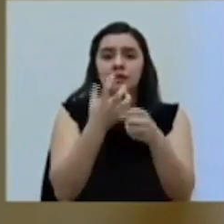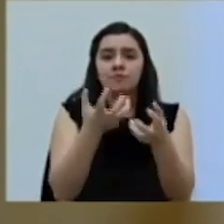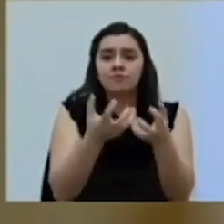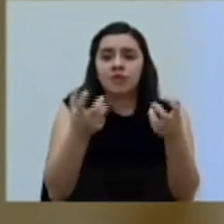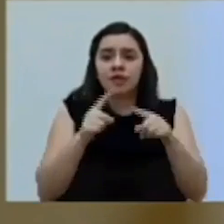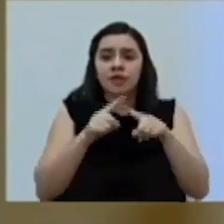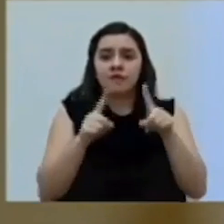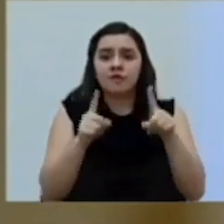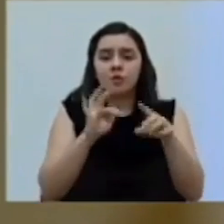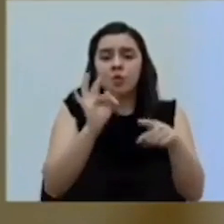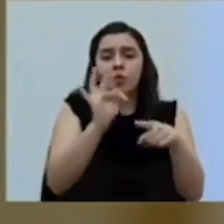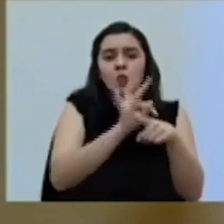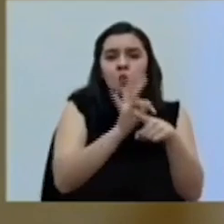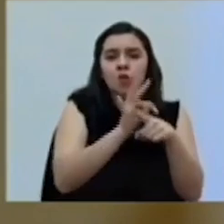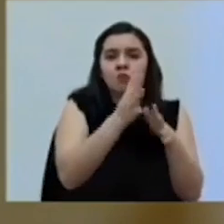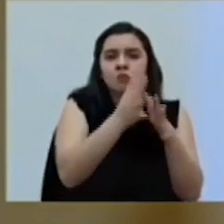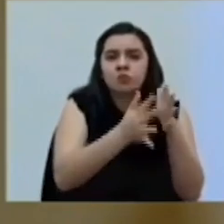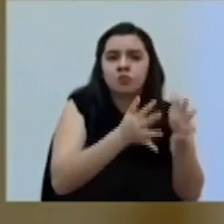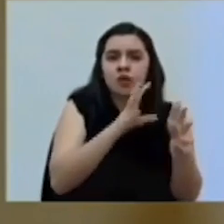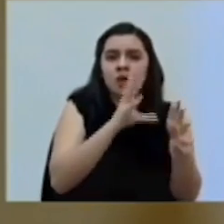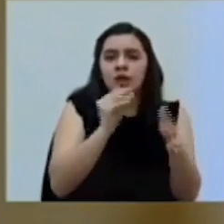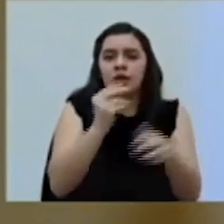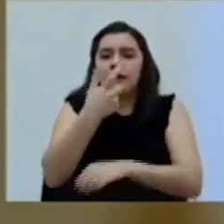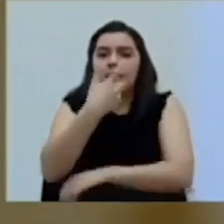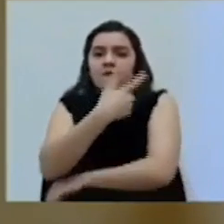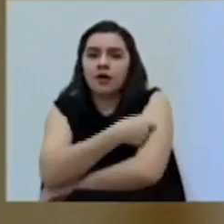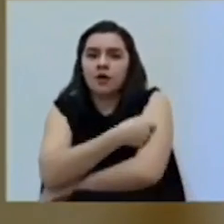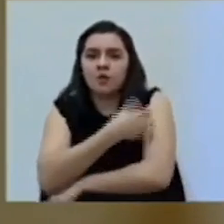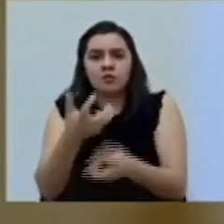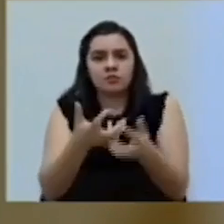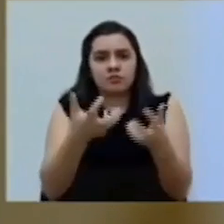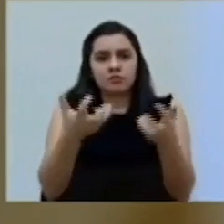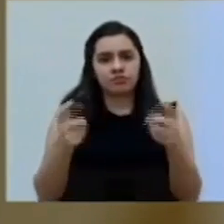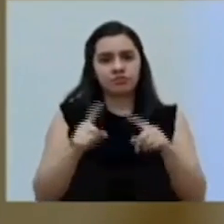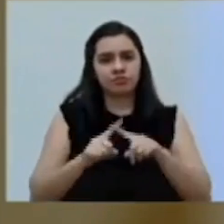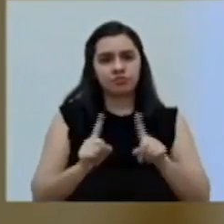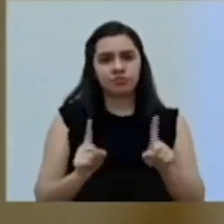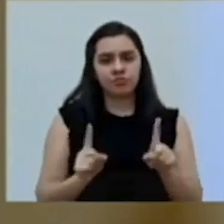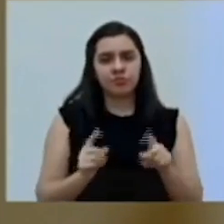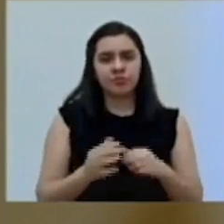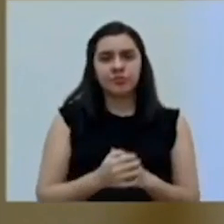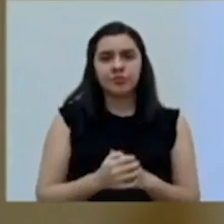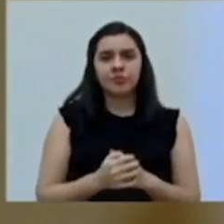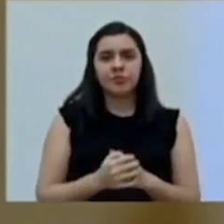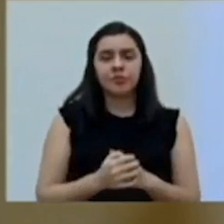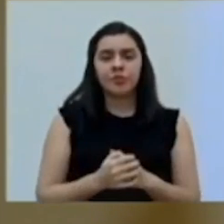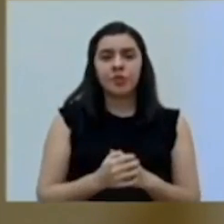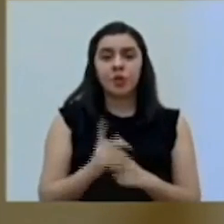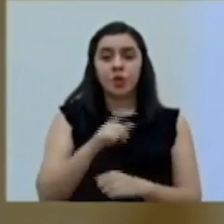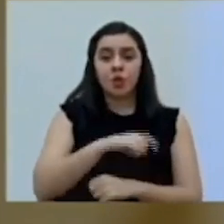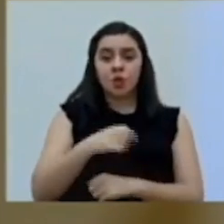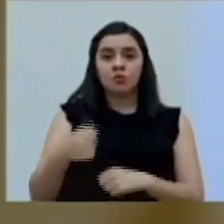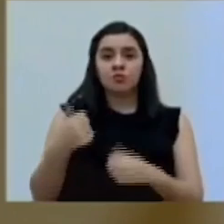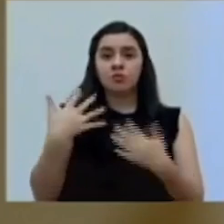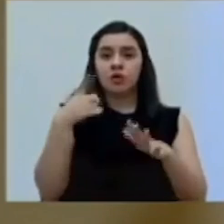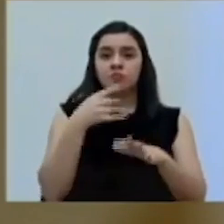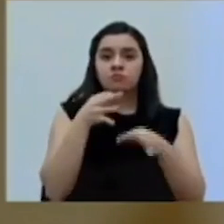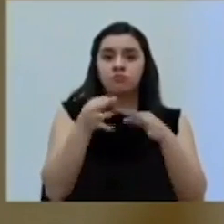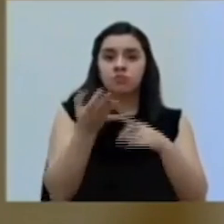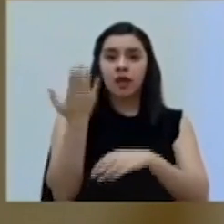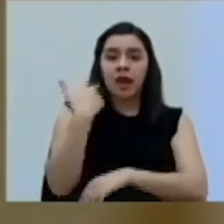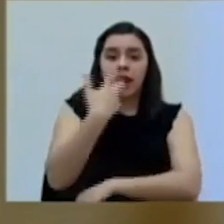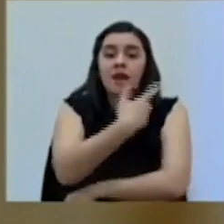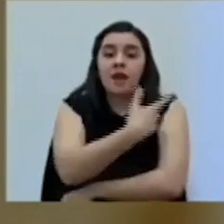tratamiento y una vacuna. Lo que estamos, lo el presidente ya se refirió hoy, la